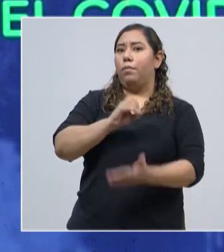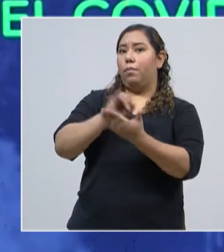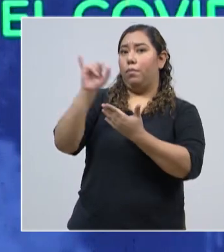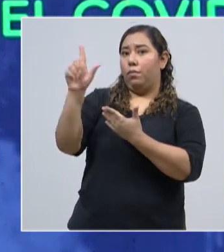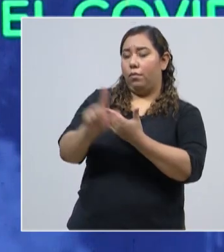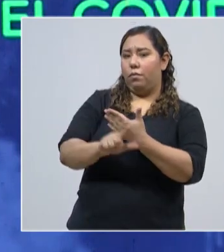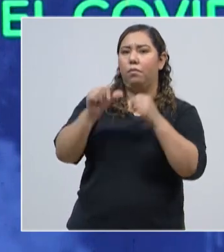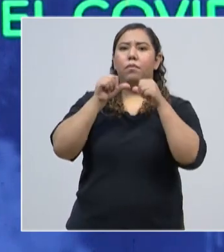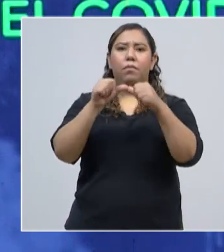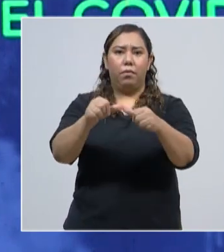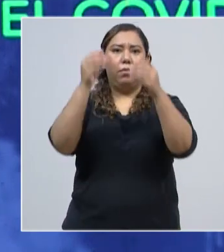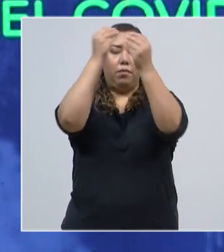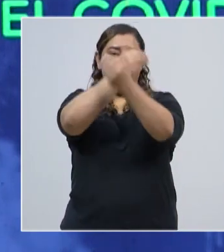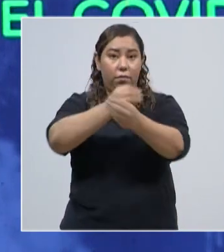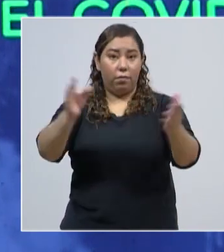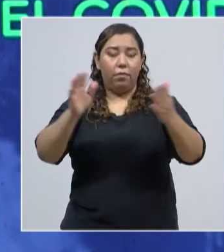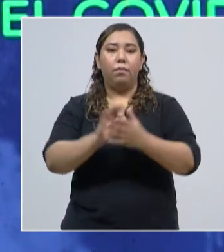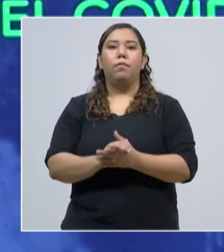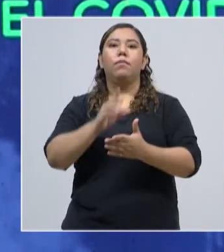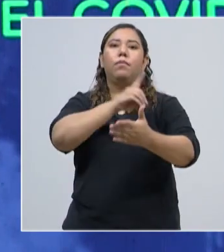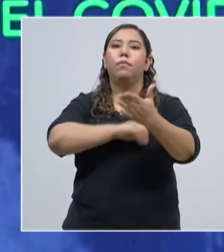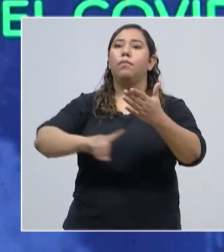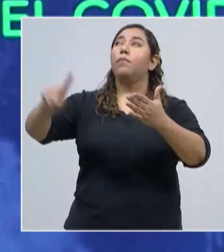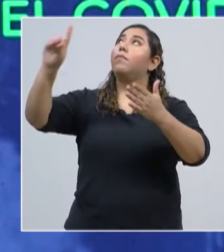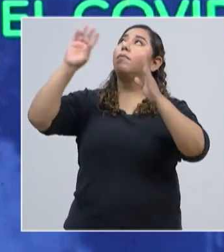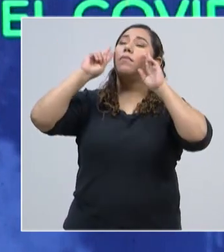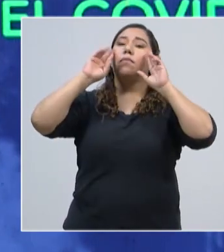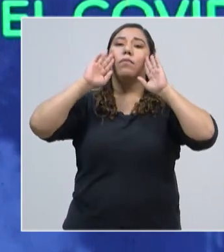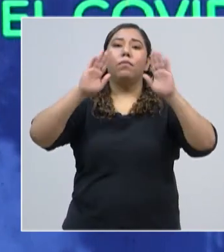informándoles. Dios bendiga Honduras.